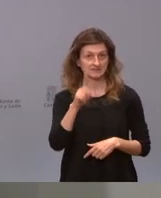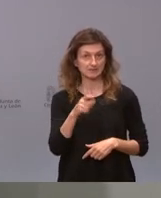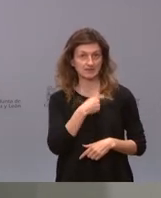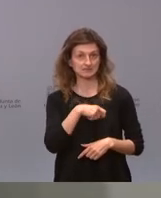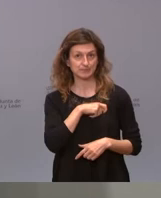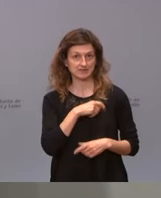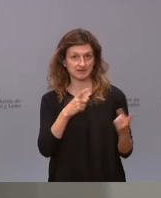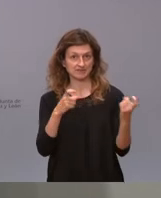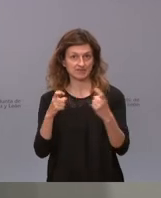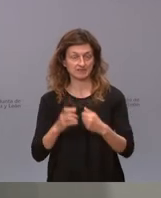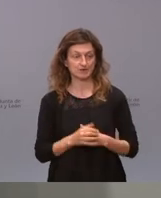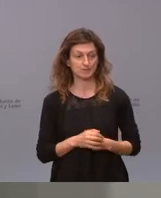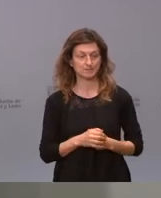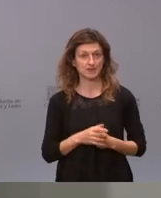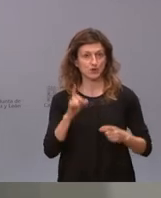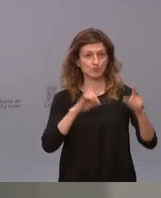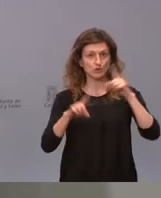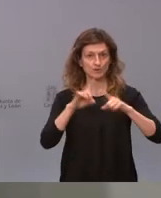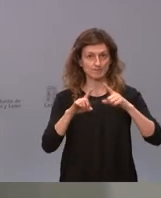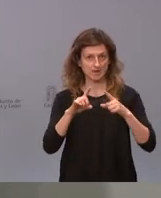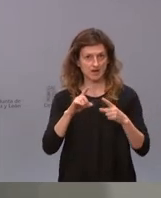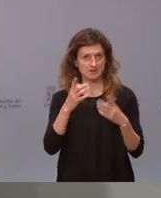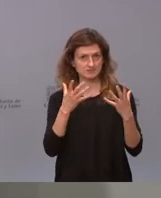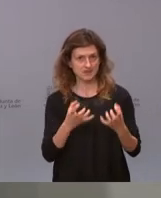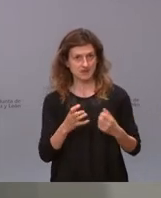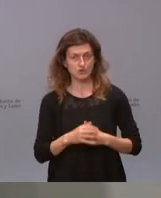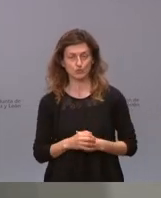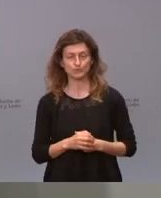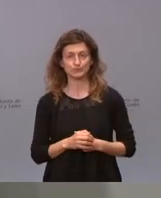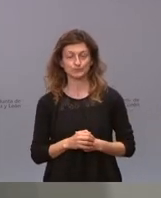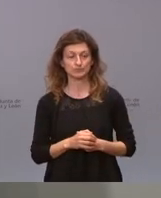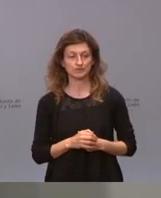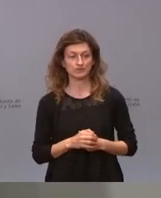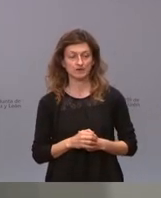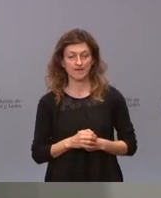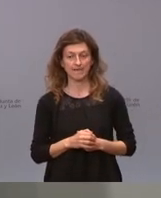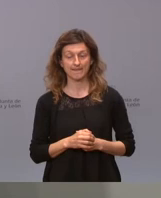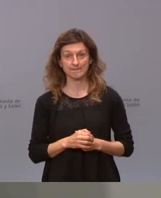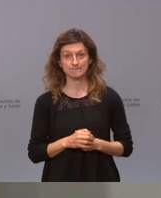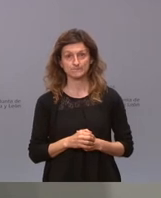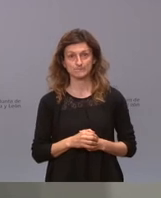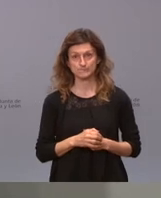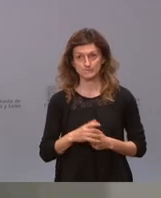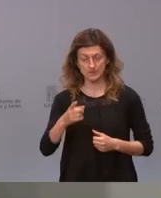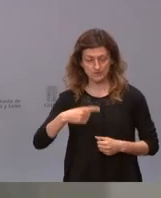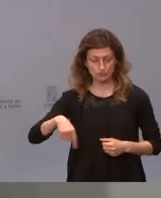la nación tenemos un programa serio con los pediatras de atención primaria nosotros saben que estamos haciendo una cosa que es